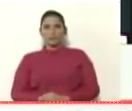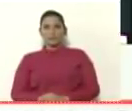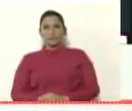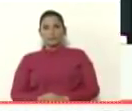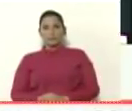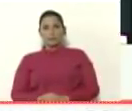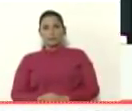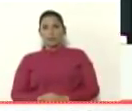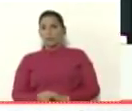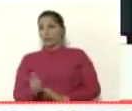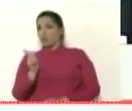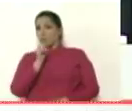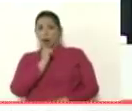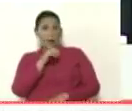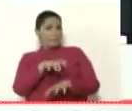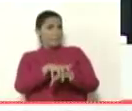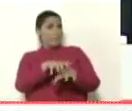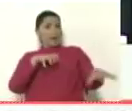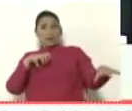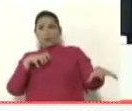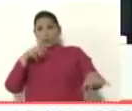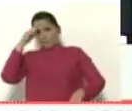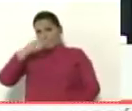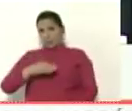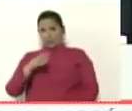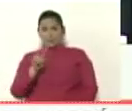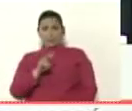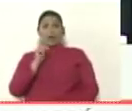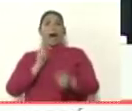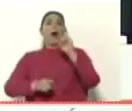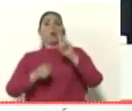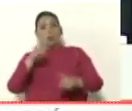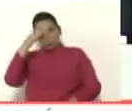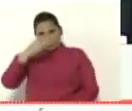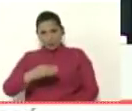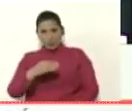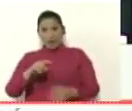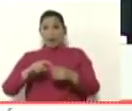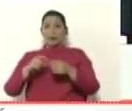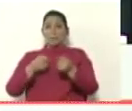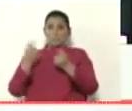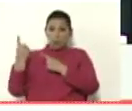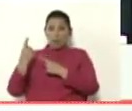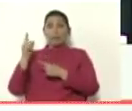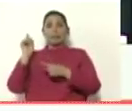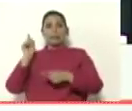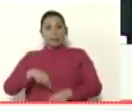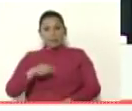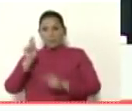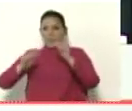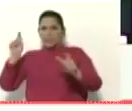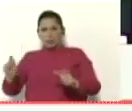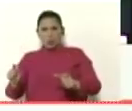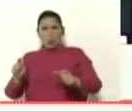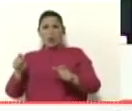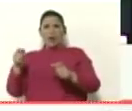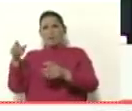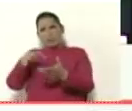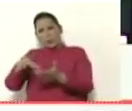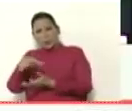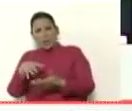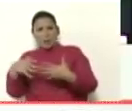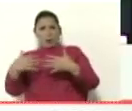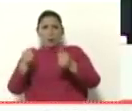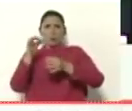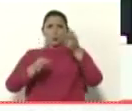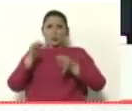eran en su mayoría tales militares desertores. Habían algunos militares desertores, pero también habían personas con antecedentes penales, también habían personas